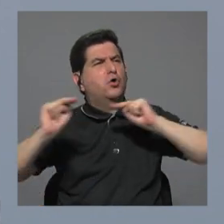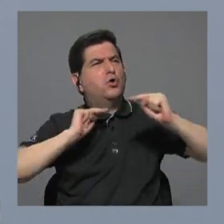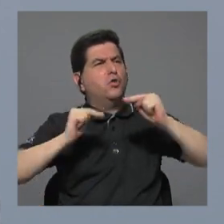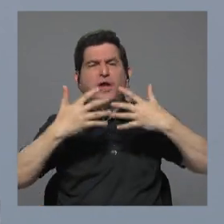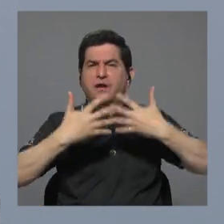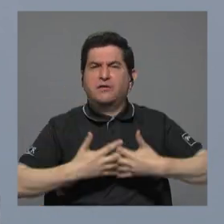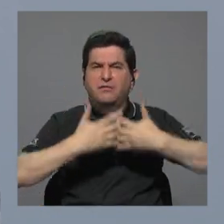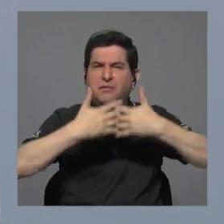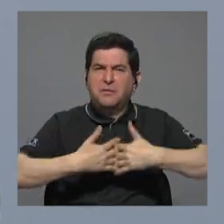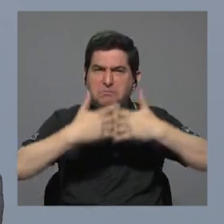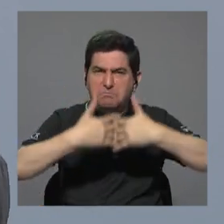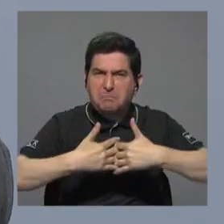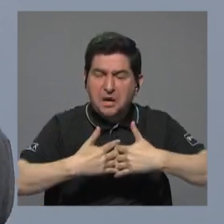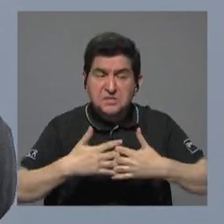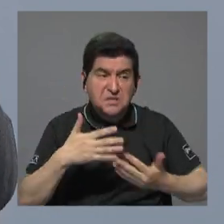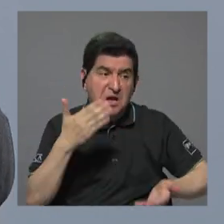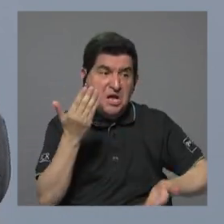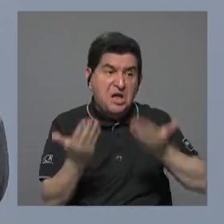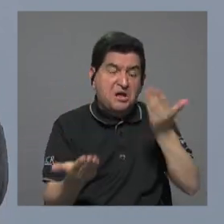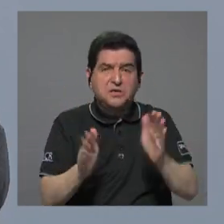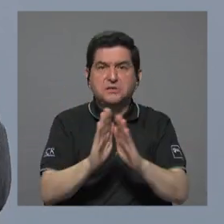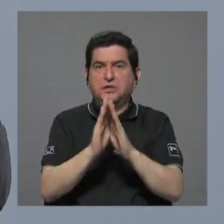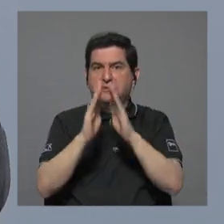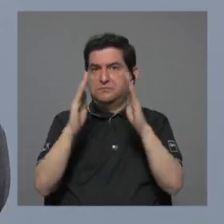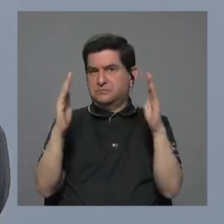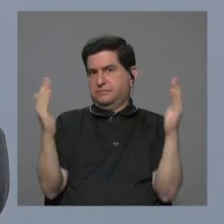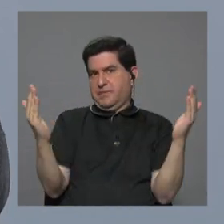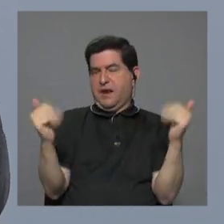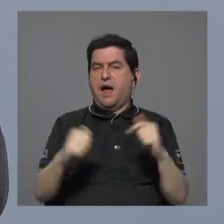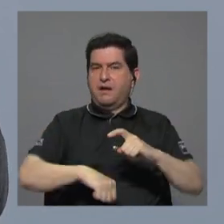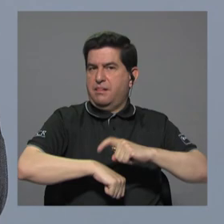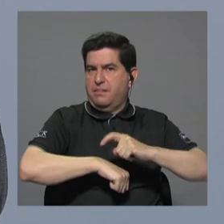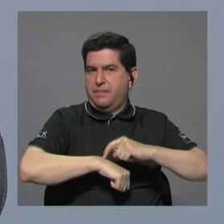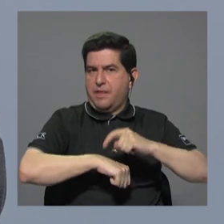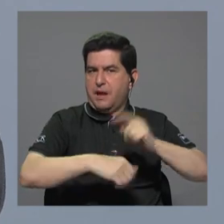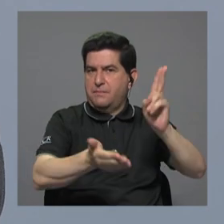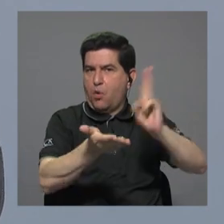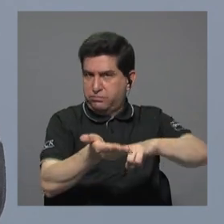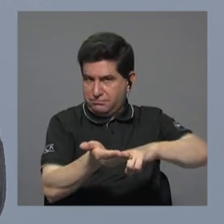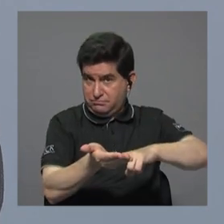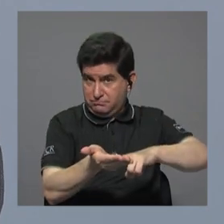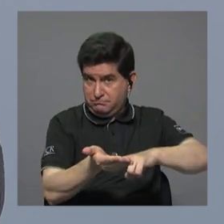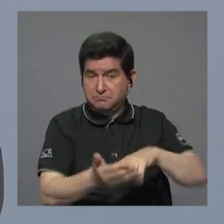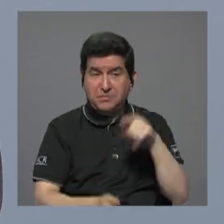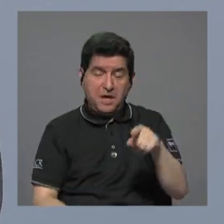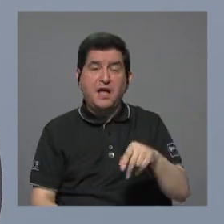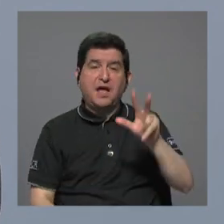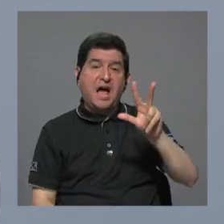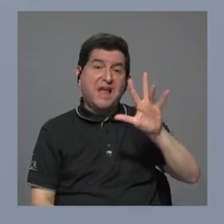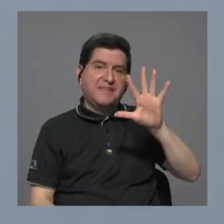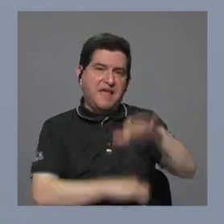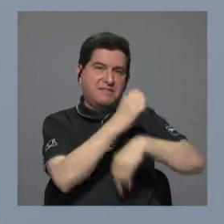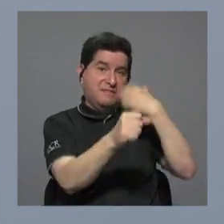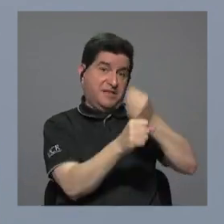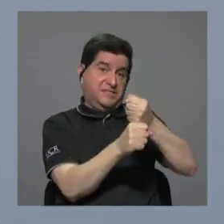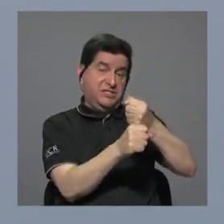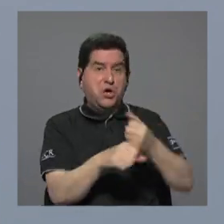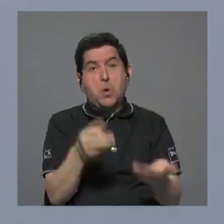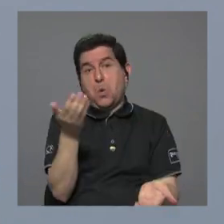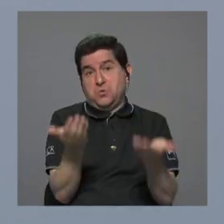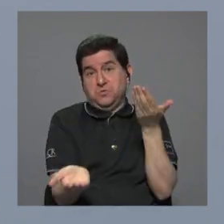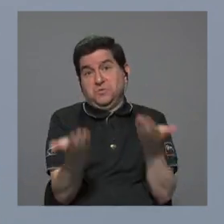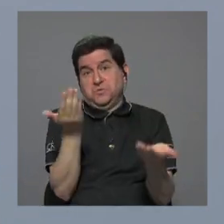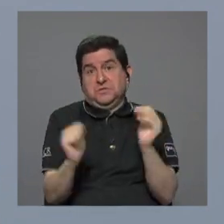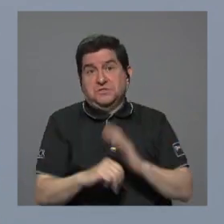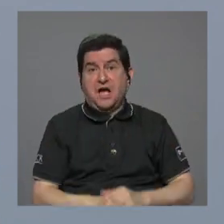con la empresa tal vez ampliando el plazo del contrato que está a 35 años tal vez